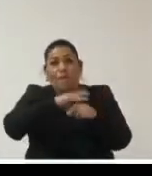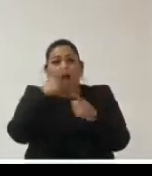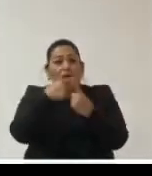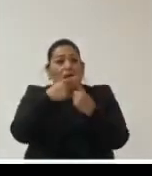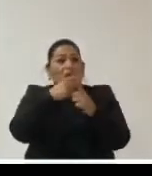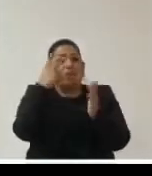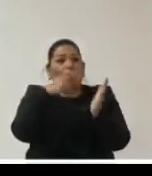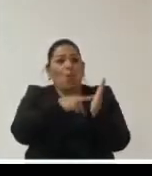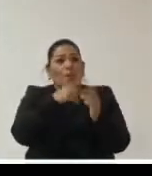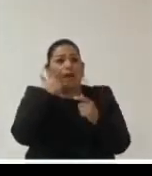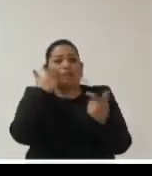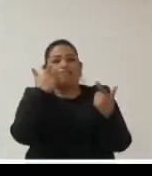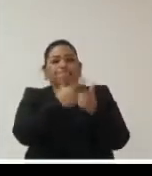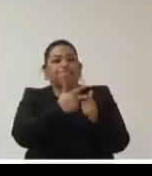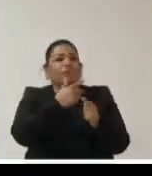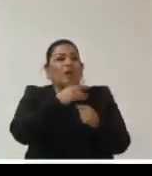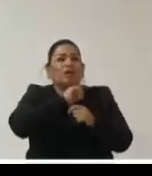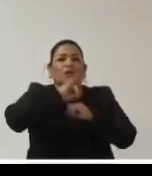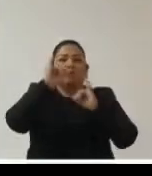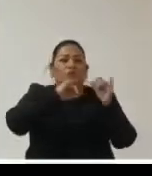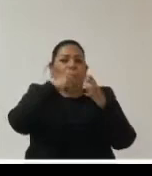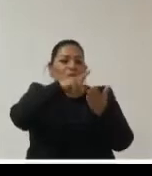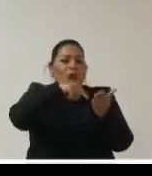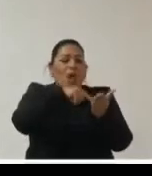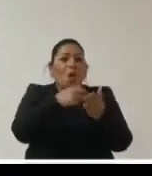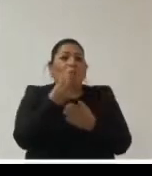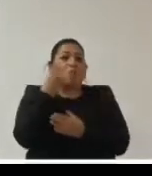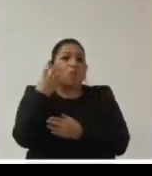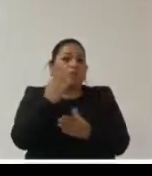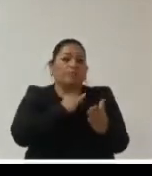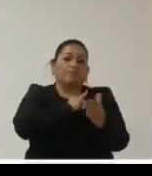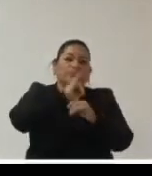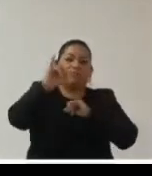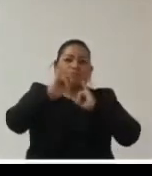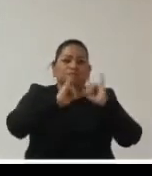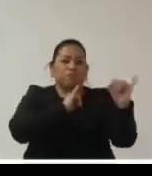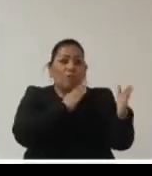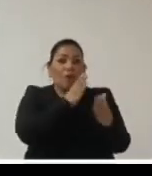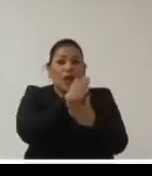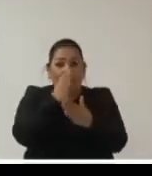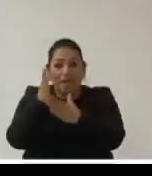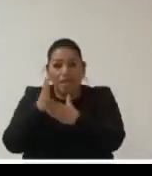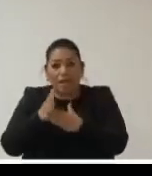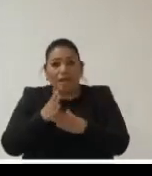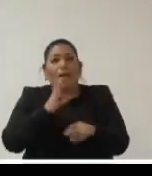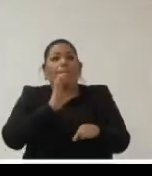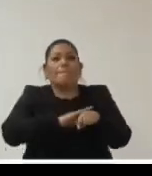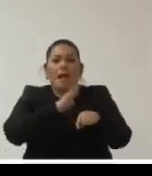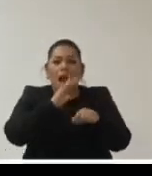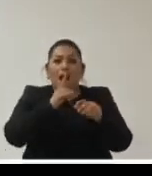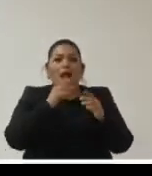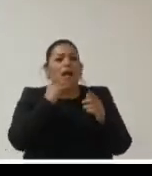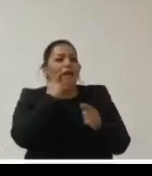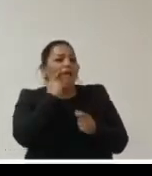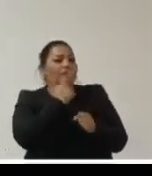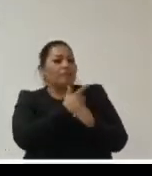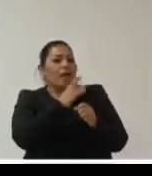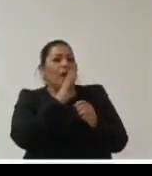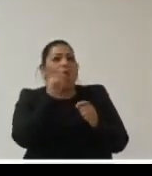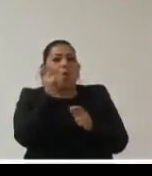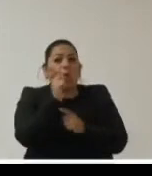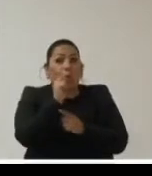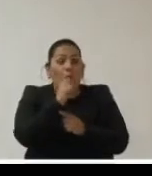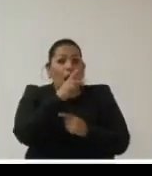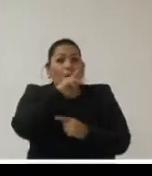nos han visto en muchísimos lugares es un foro que ha llegado a muchos lados pero será mucho más tangible cuando tengamos